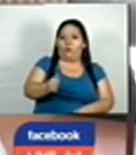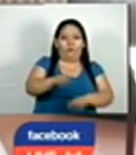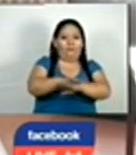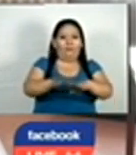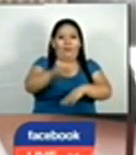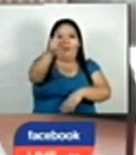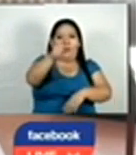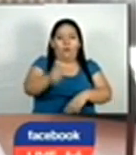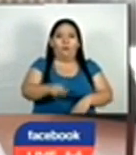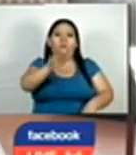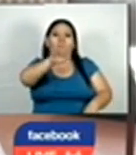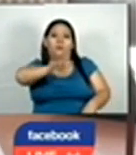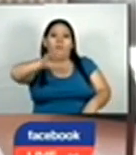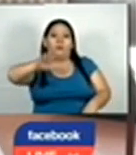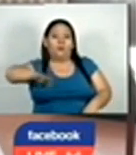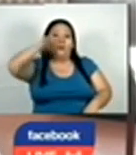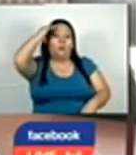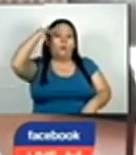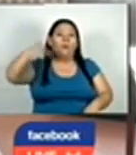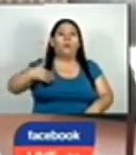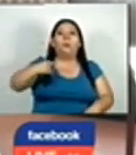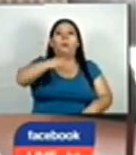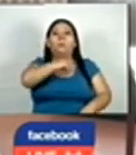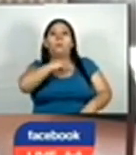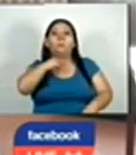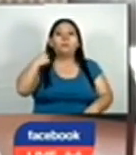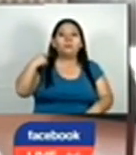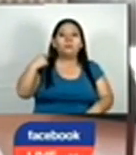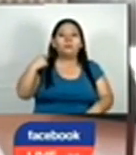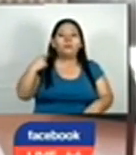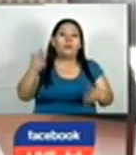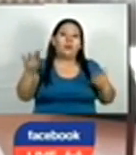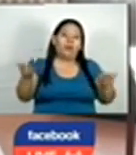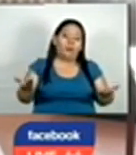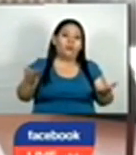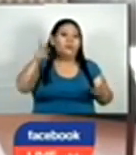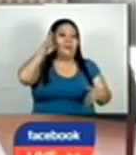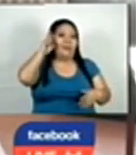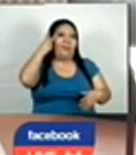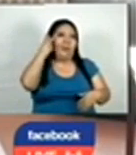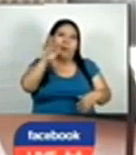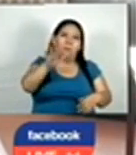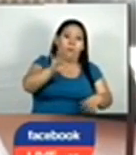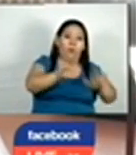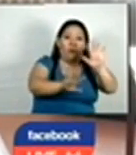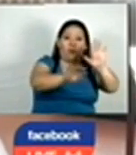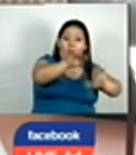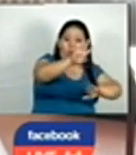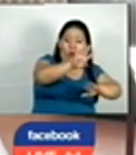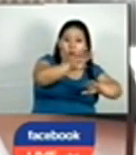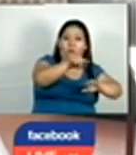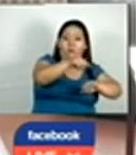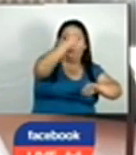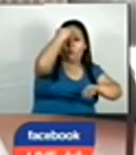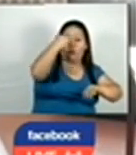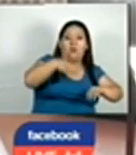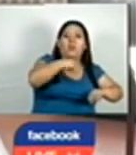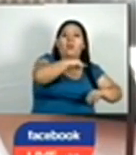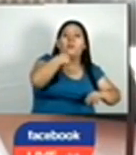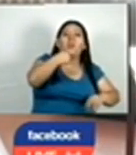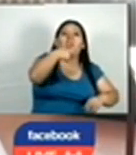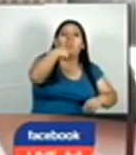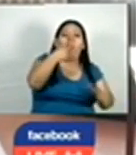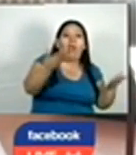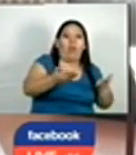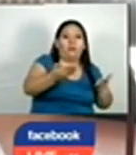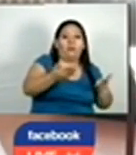habían 33 feminicidios verdad casi la mitad de esto quiere decir 14 de estos que eran feminicidios cometidos por las